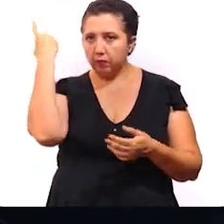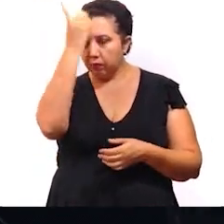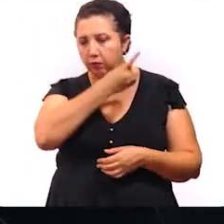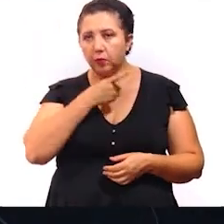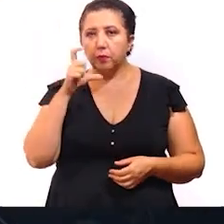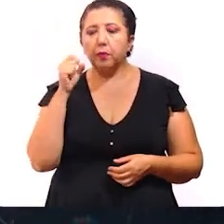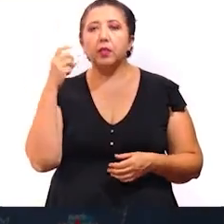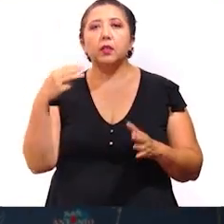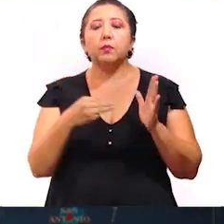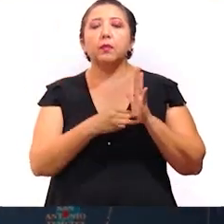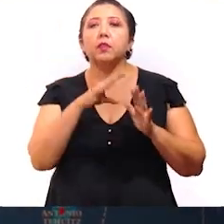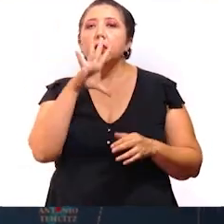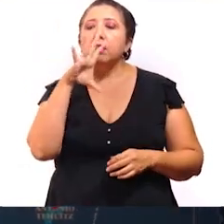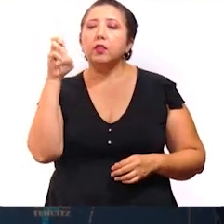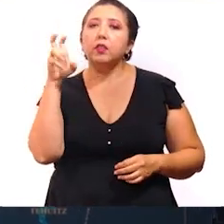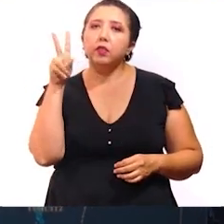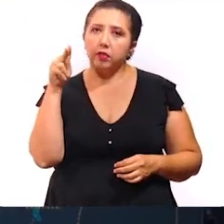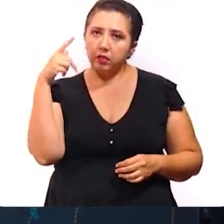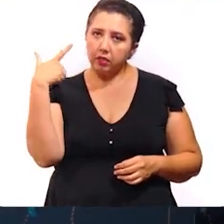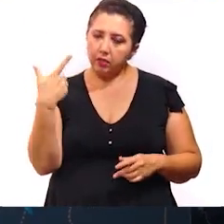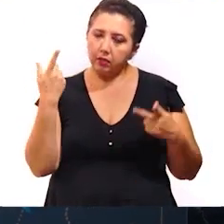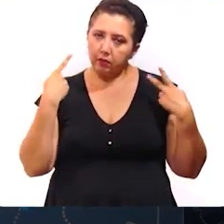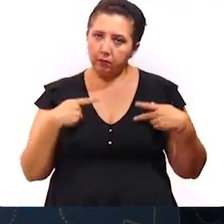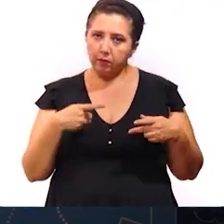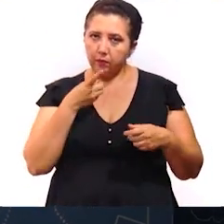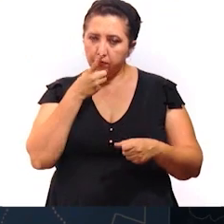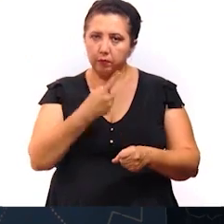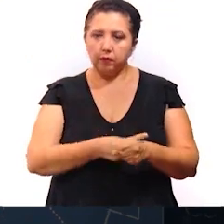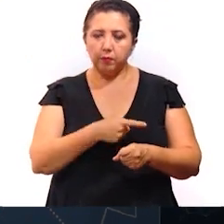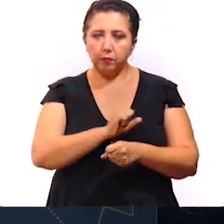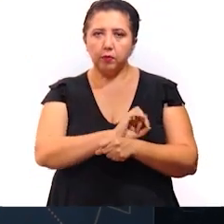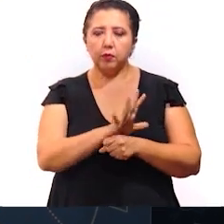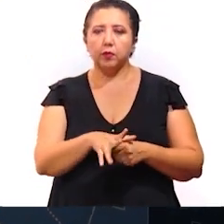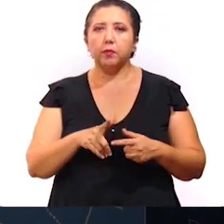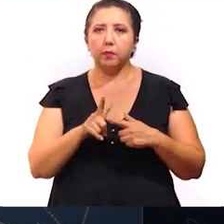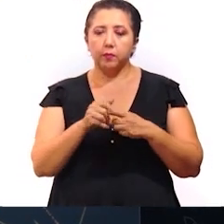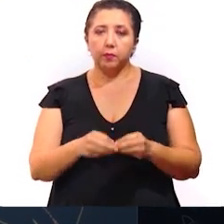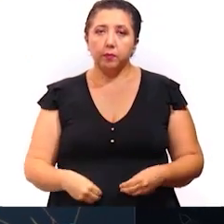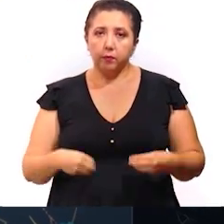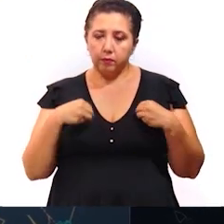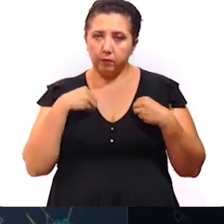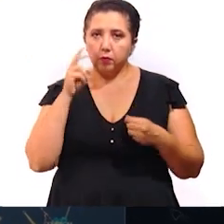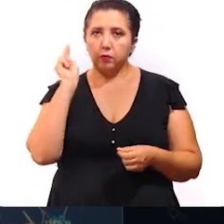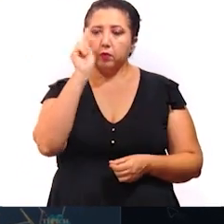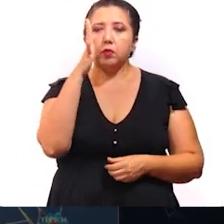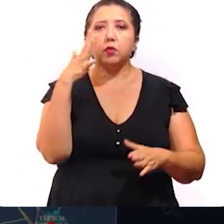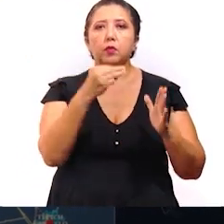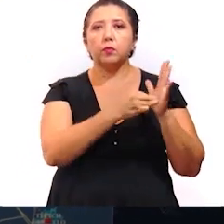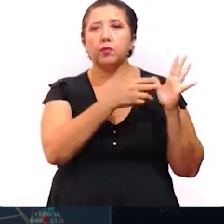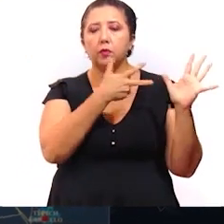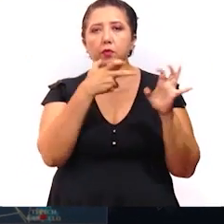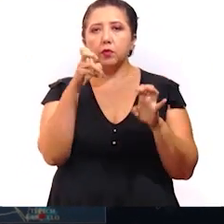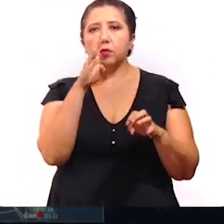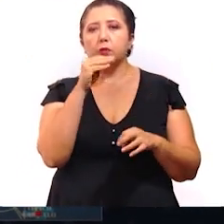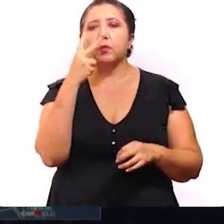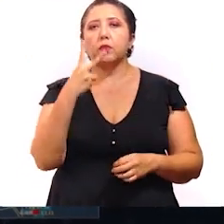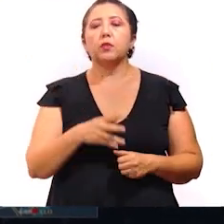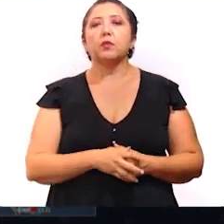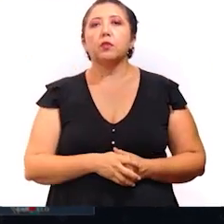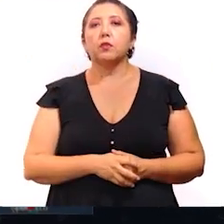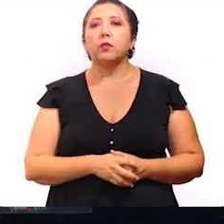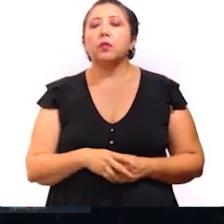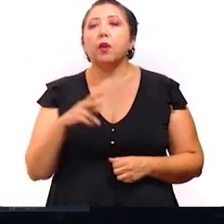diagnosticado 20 mil 587 personas contagiadas de coronavirus que viven en la zona norte 5 mil 892,